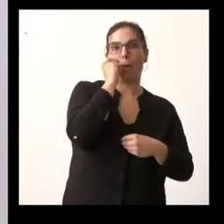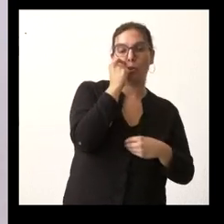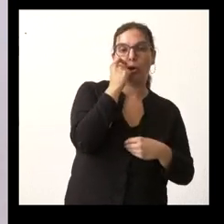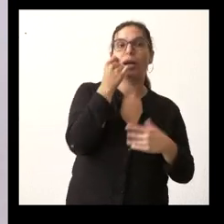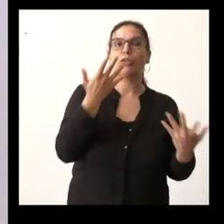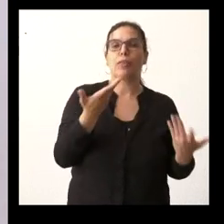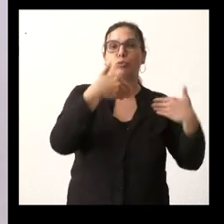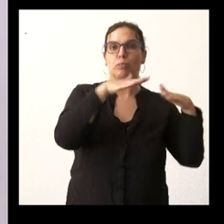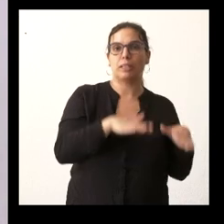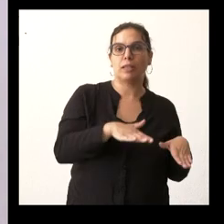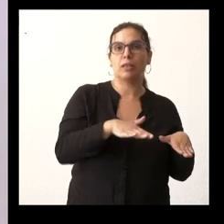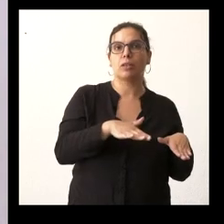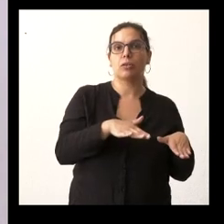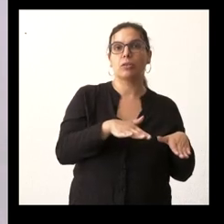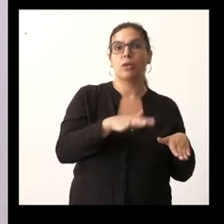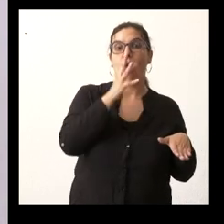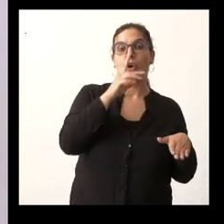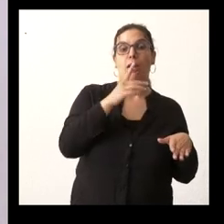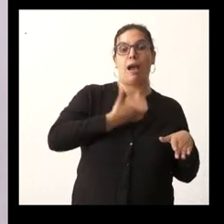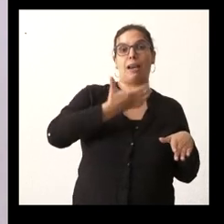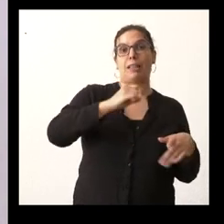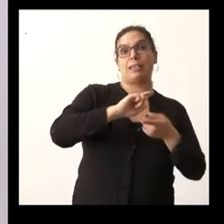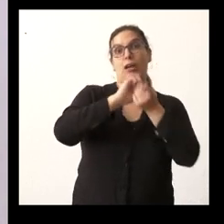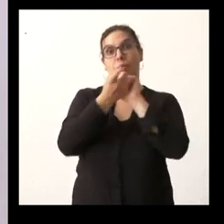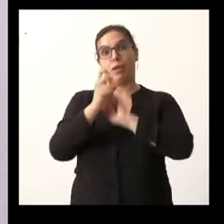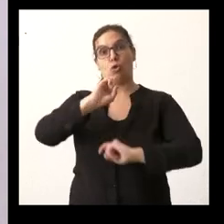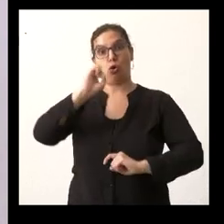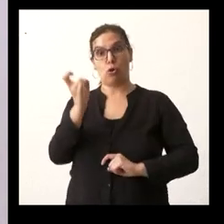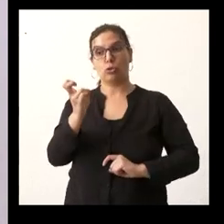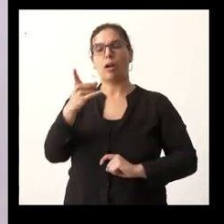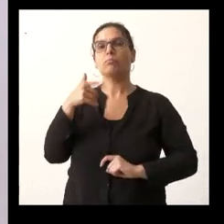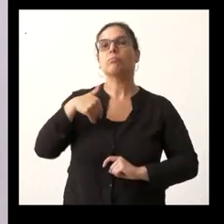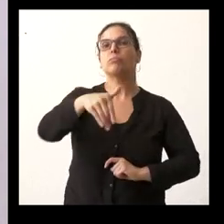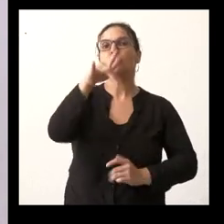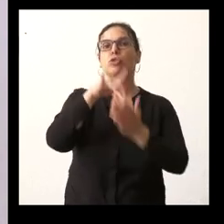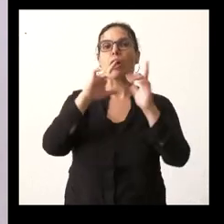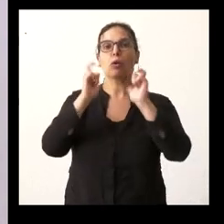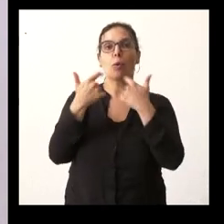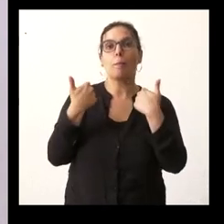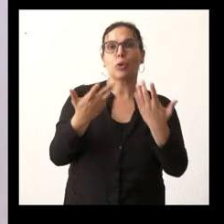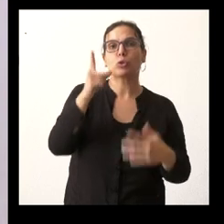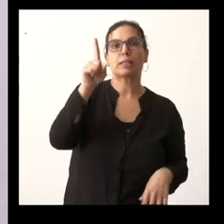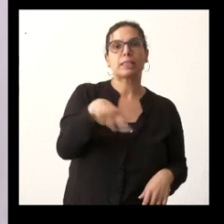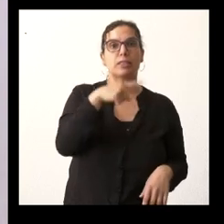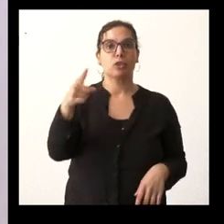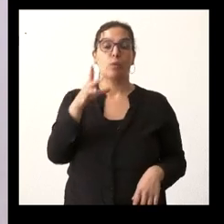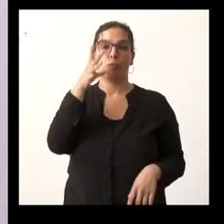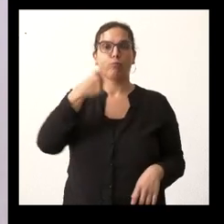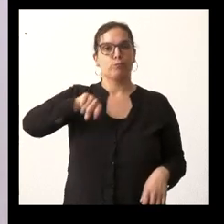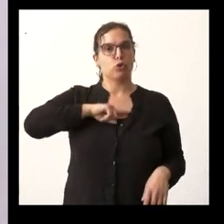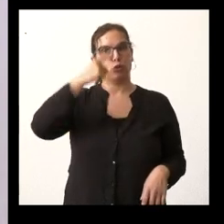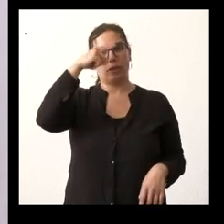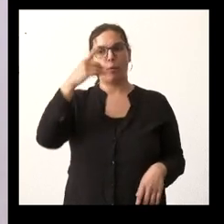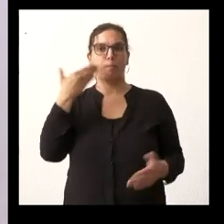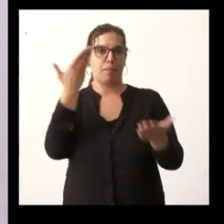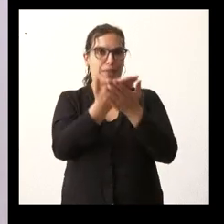reunión se produzca ahora que ha cambiado de alcaldesa o si se ha producido o si se va a producir pronto porque nos consta que sí que se ha